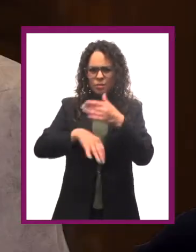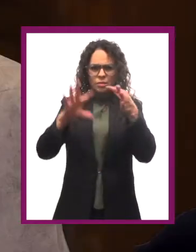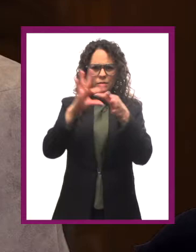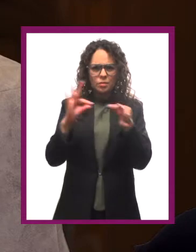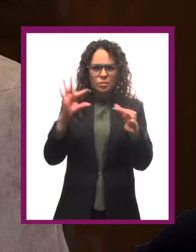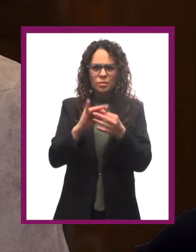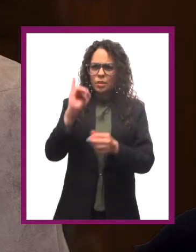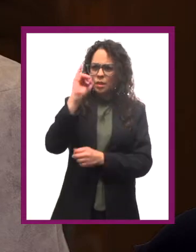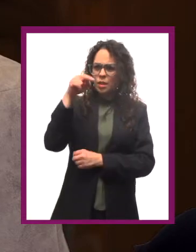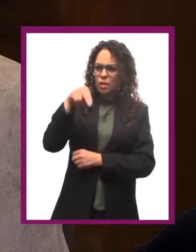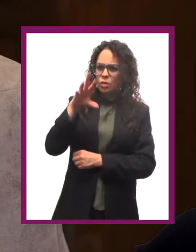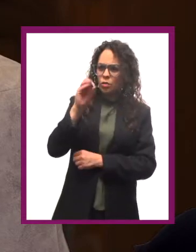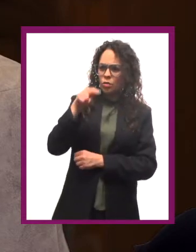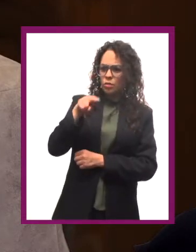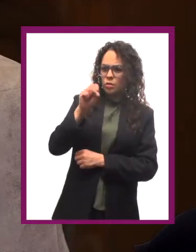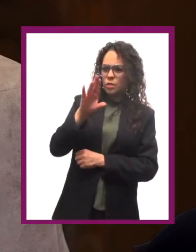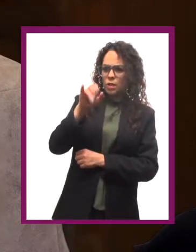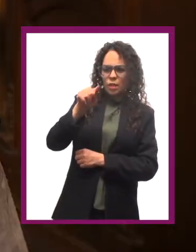poco mejor, doctor?